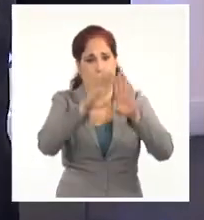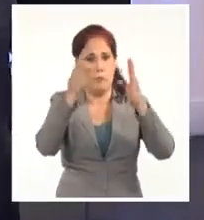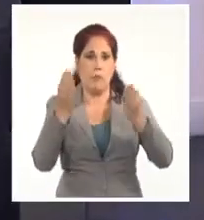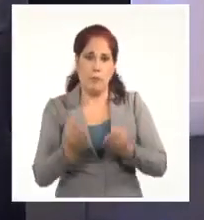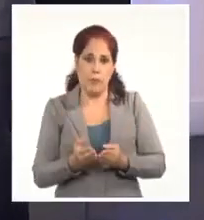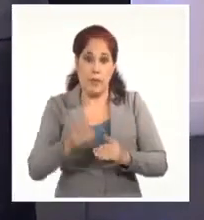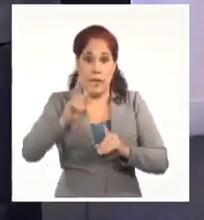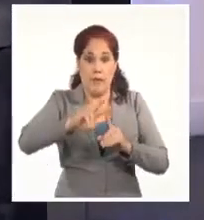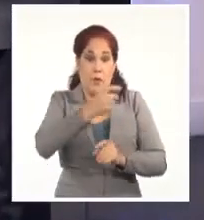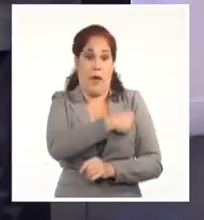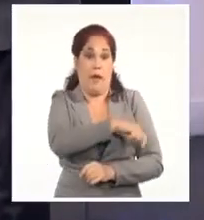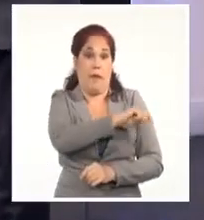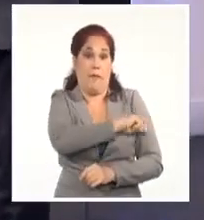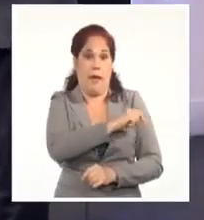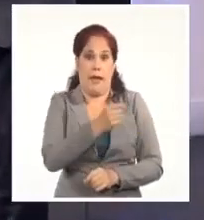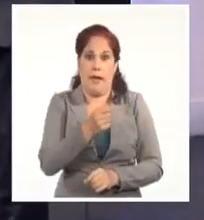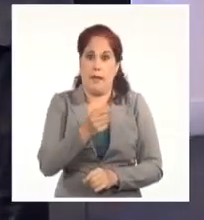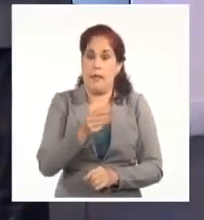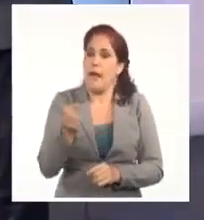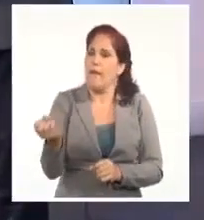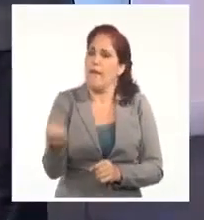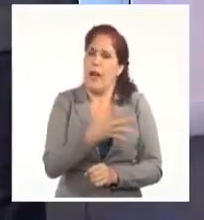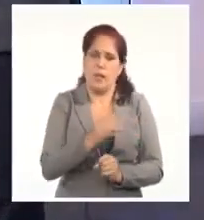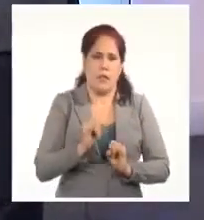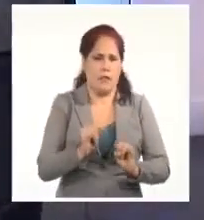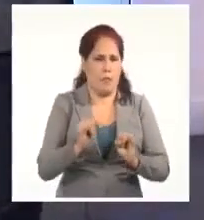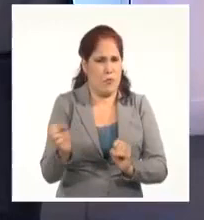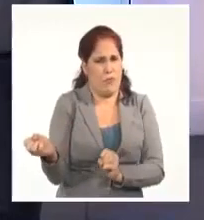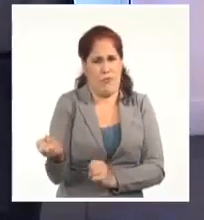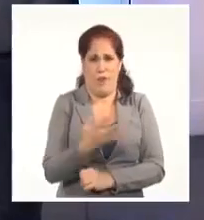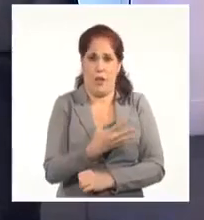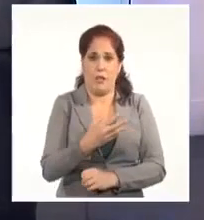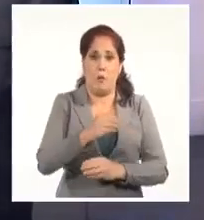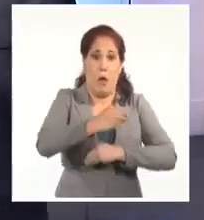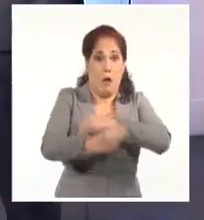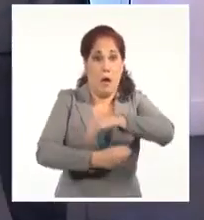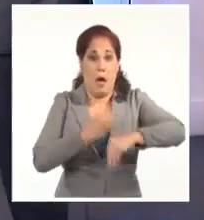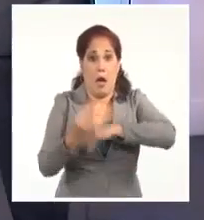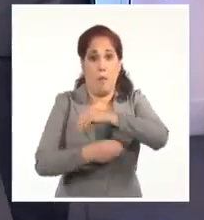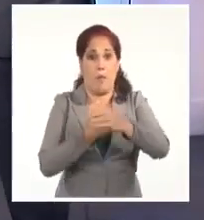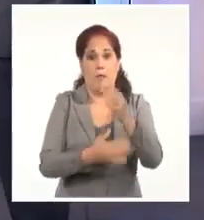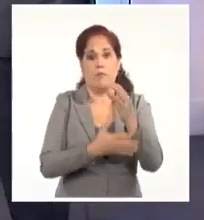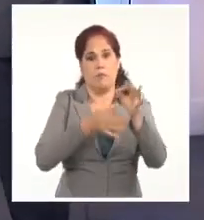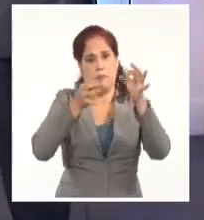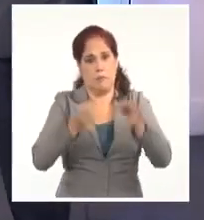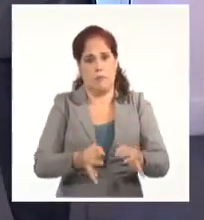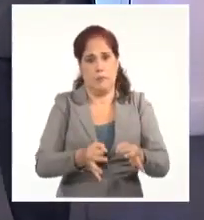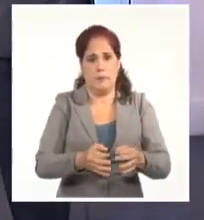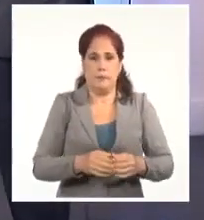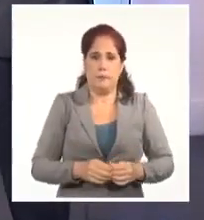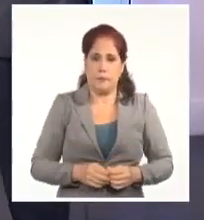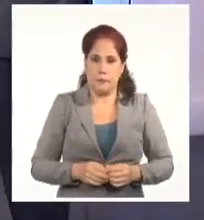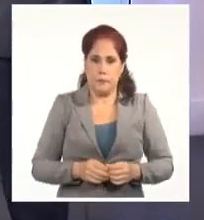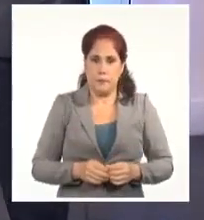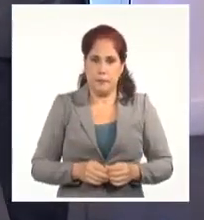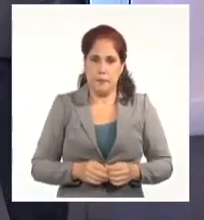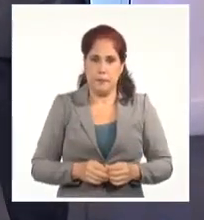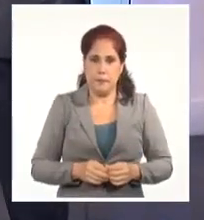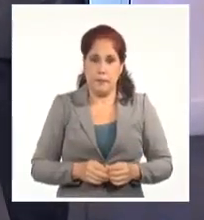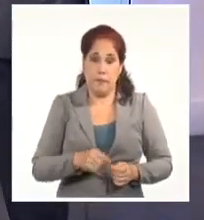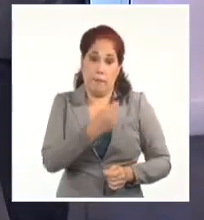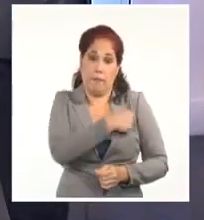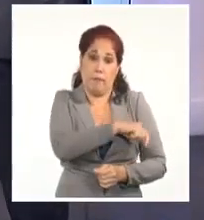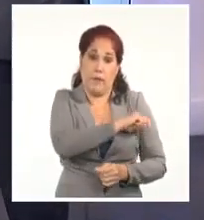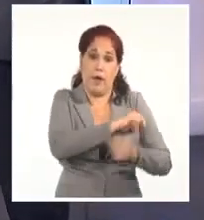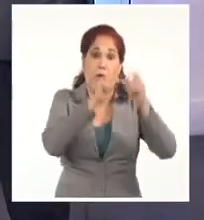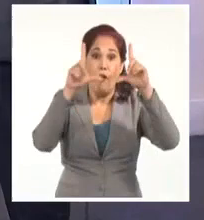televisión española califica de fake, es decir, mentira, manipulación, esta información. Esto es lo que dice la televisión española. Esta foto